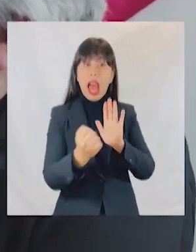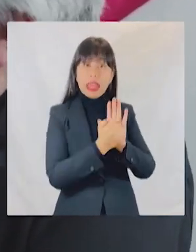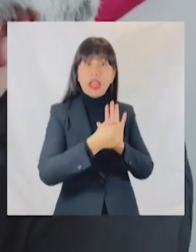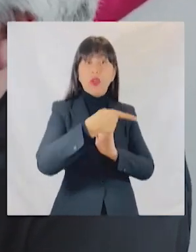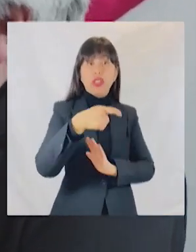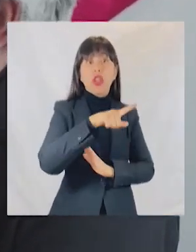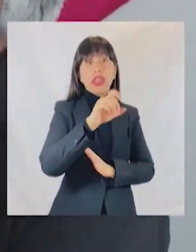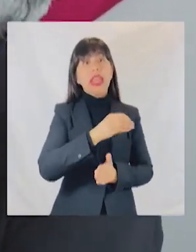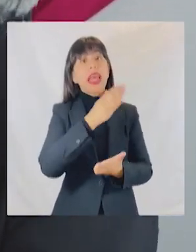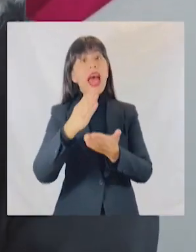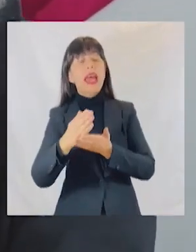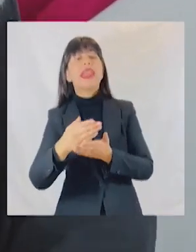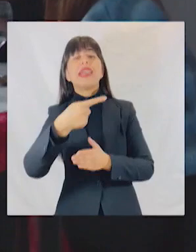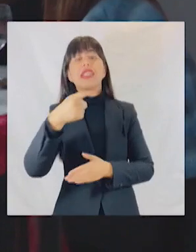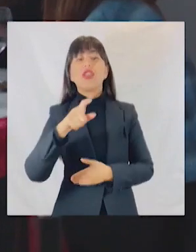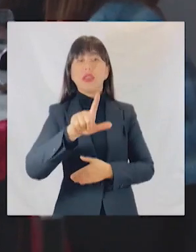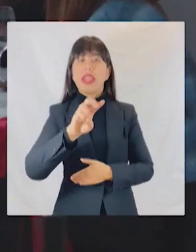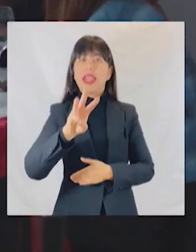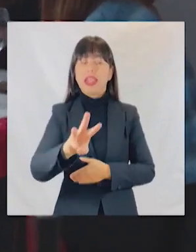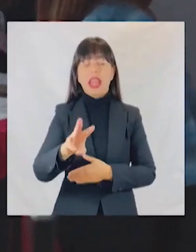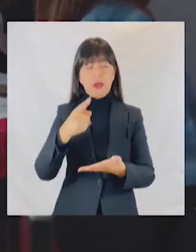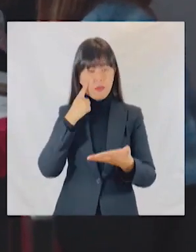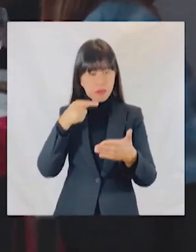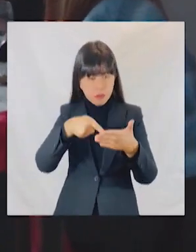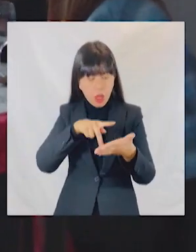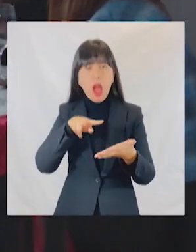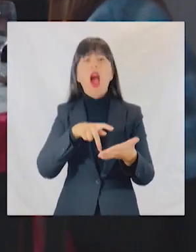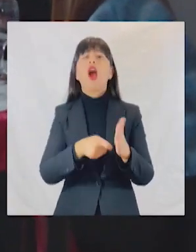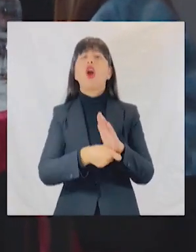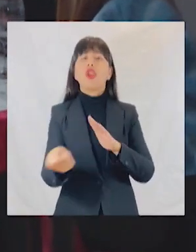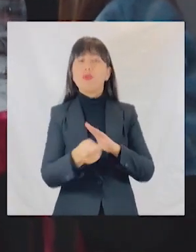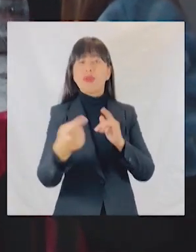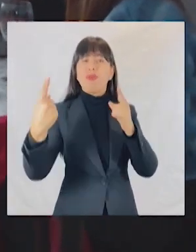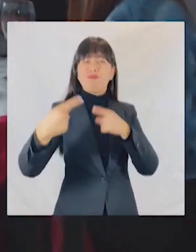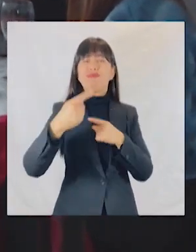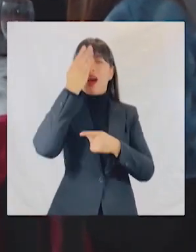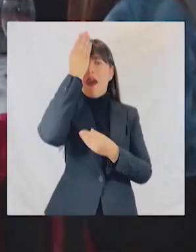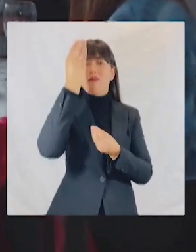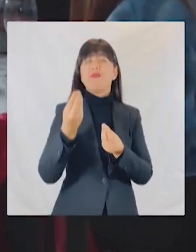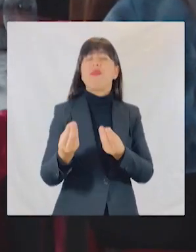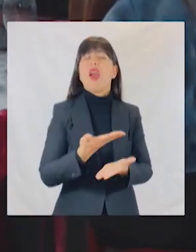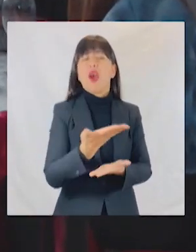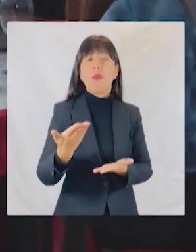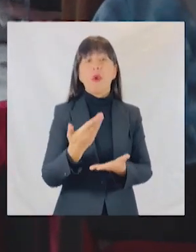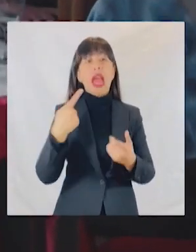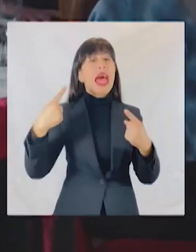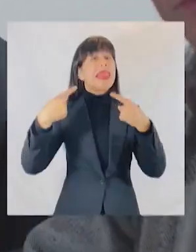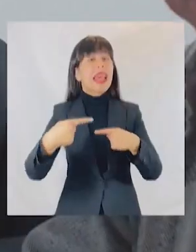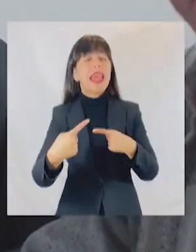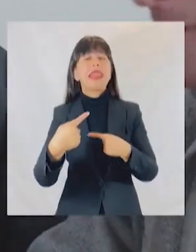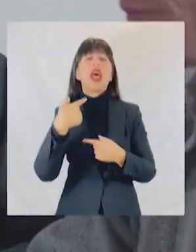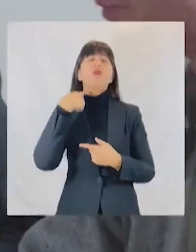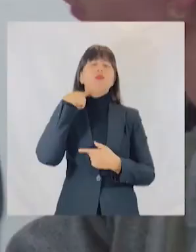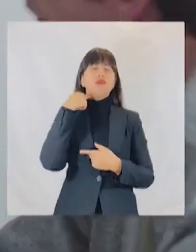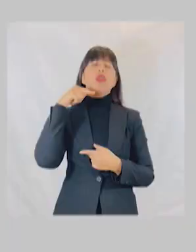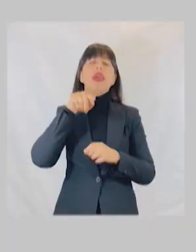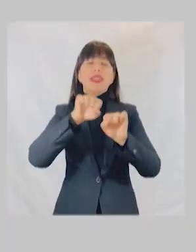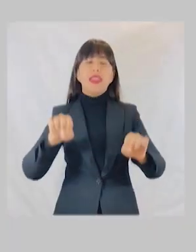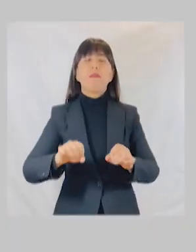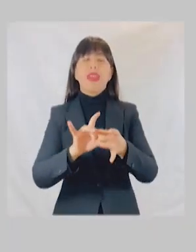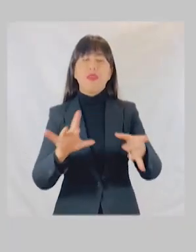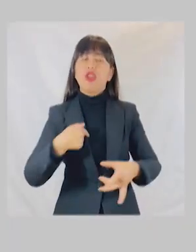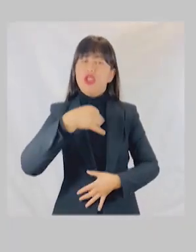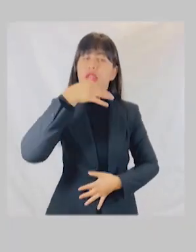170 al 173 La corrupción es contraria al bien común Y atenta contra el sistema democrático Eso es lo que yo digo